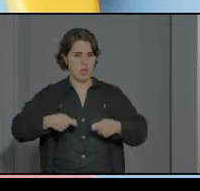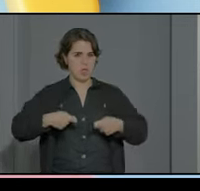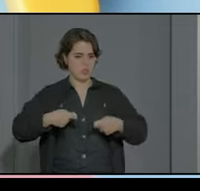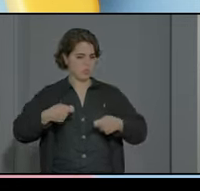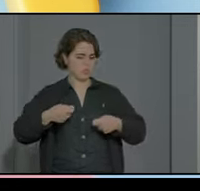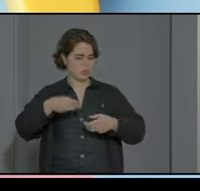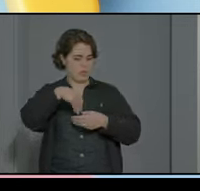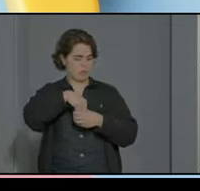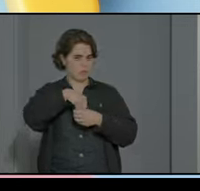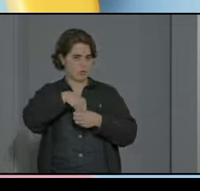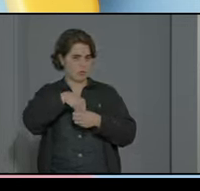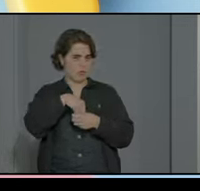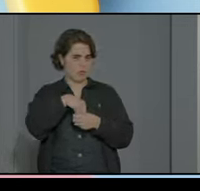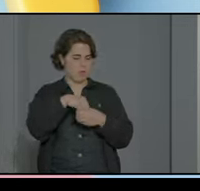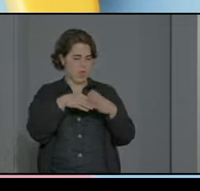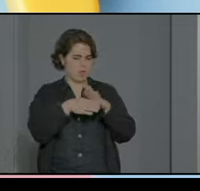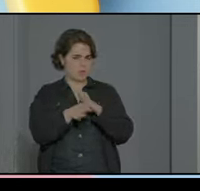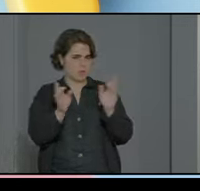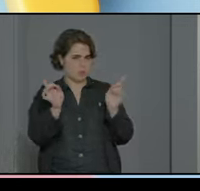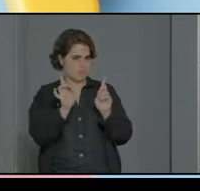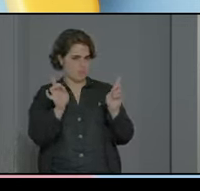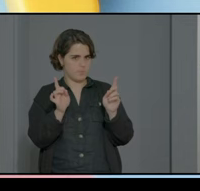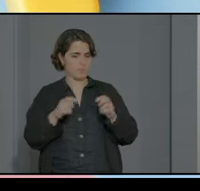no tienen tan accesible ¿no?